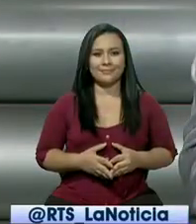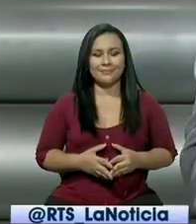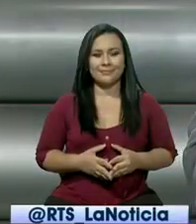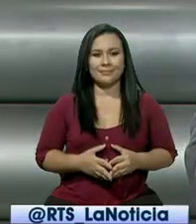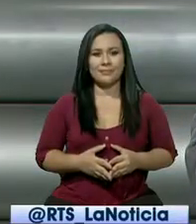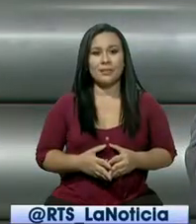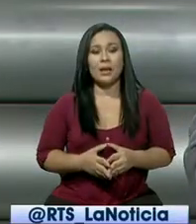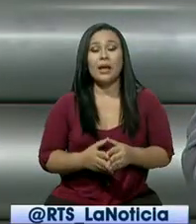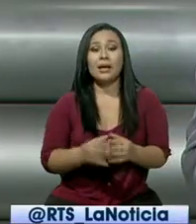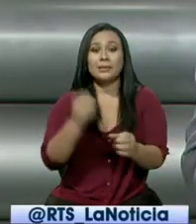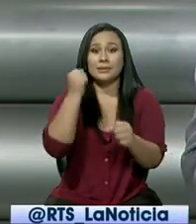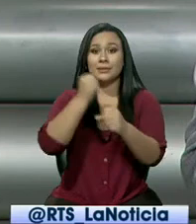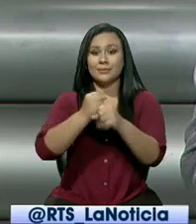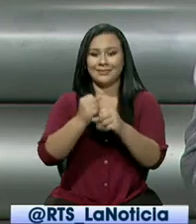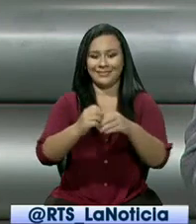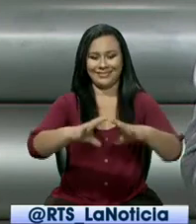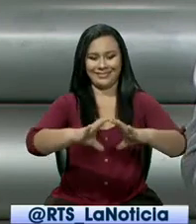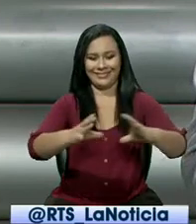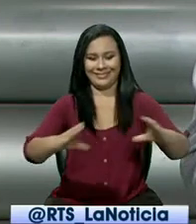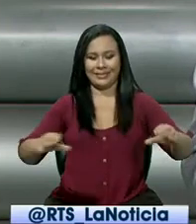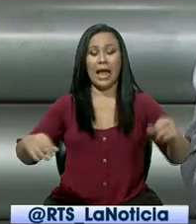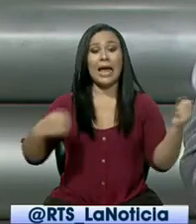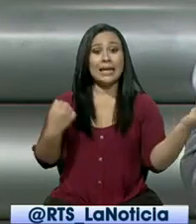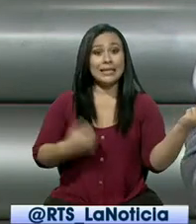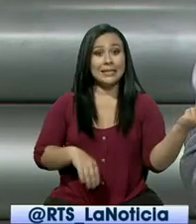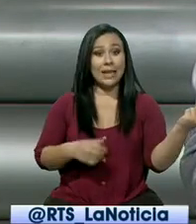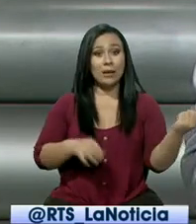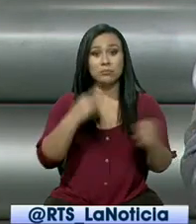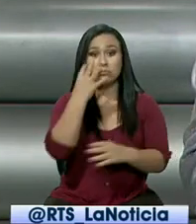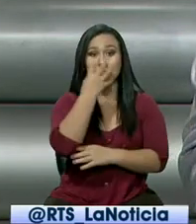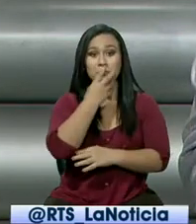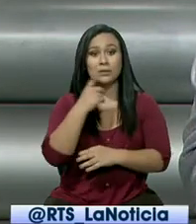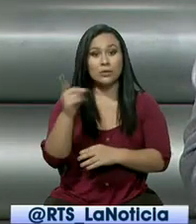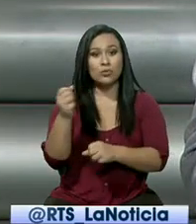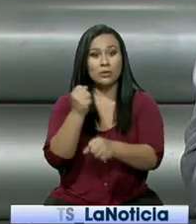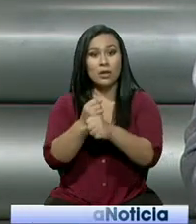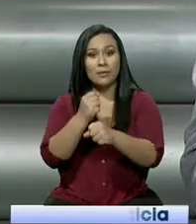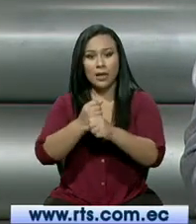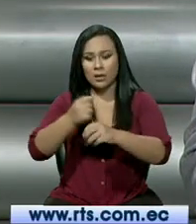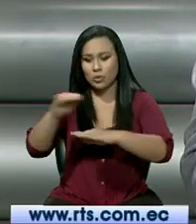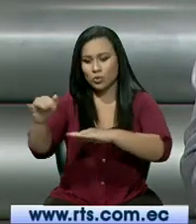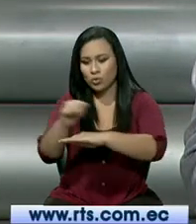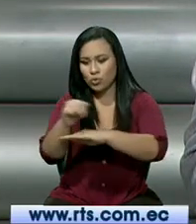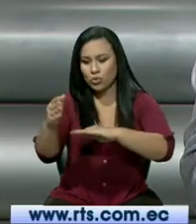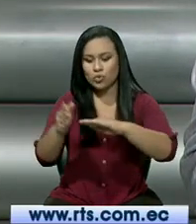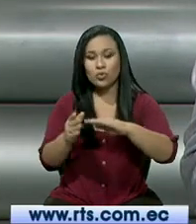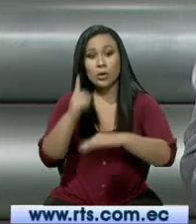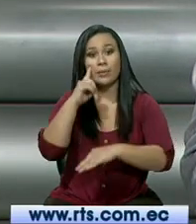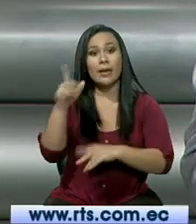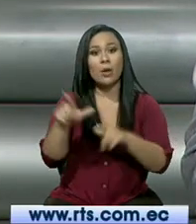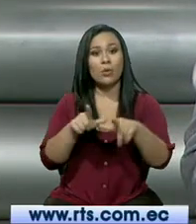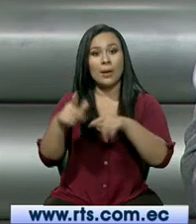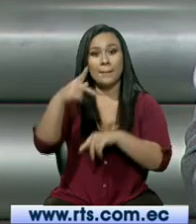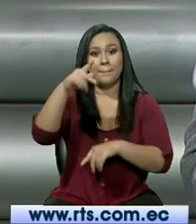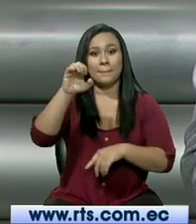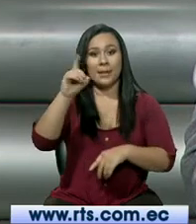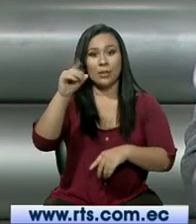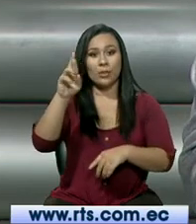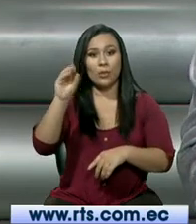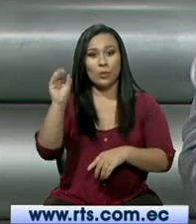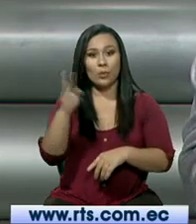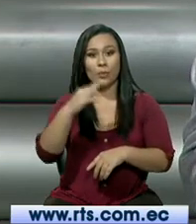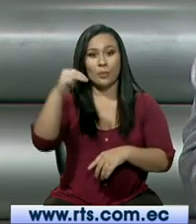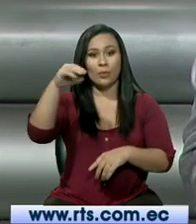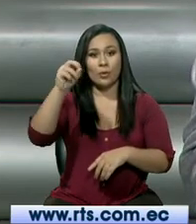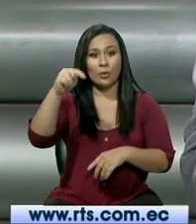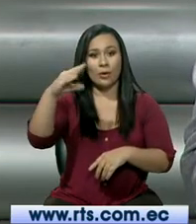La elaboración de guitarras es una de las actividades características de los habitantes del cantón Pedro Moncayo en la provincia de Pichincha.